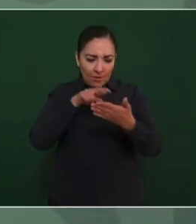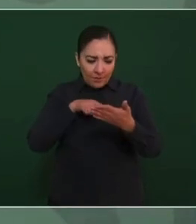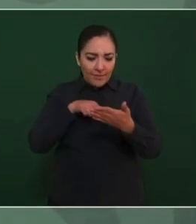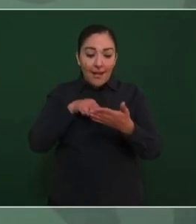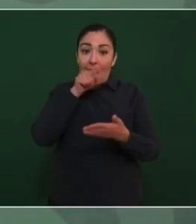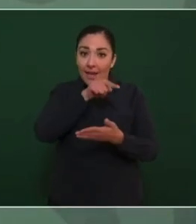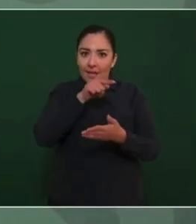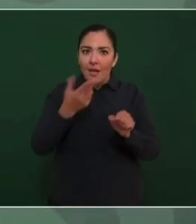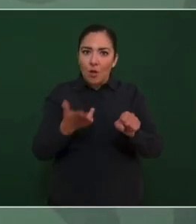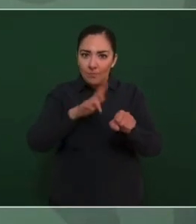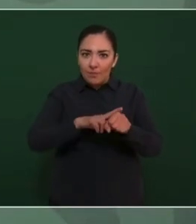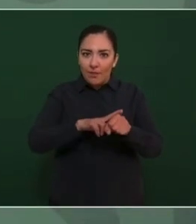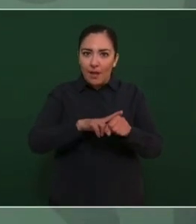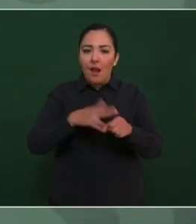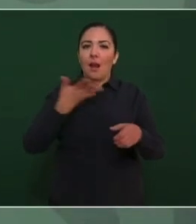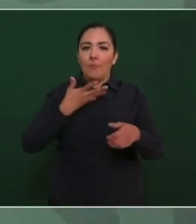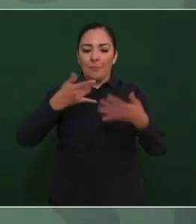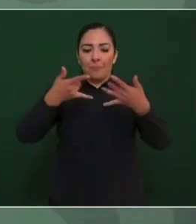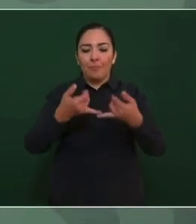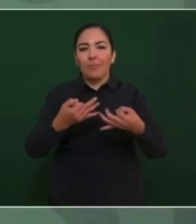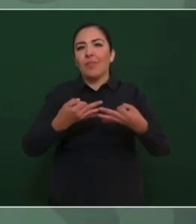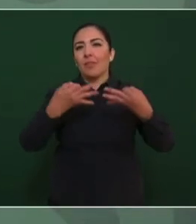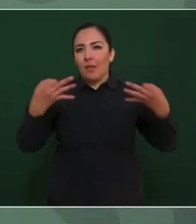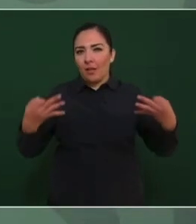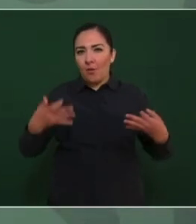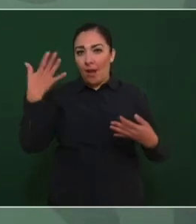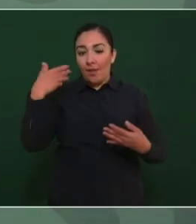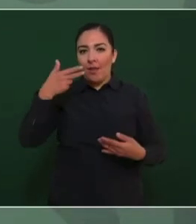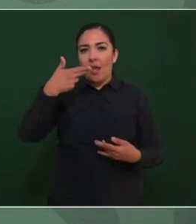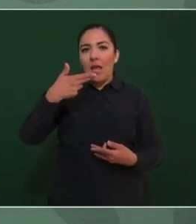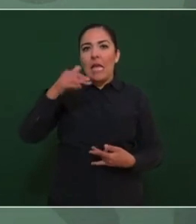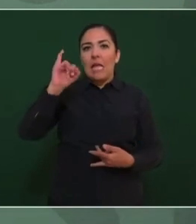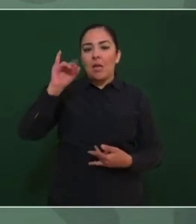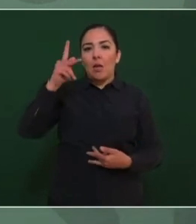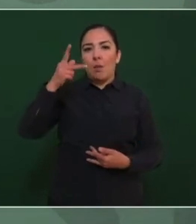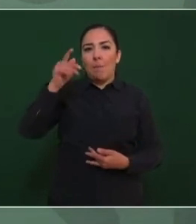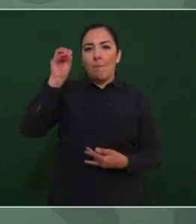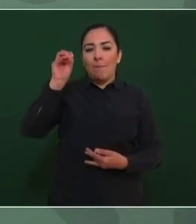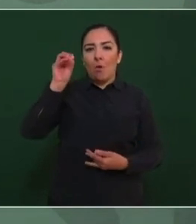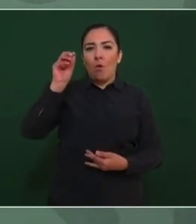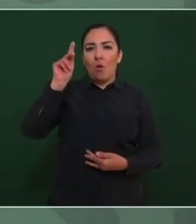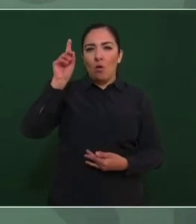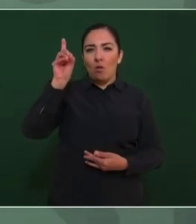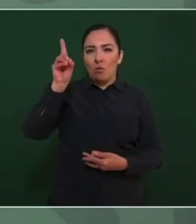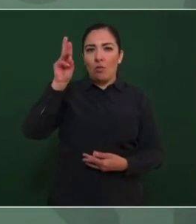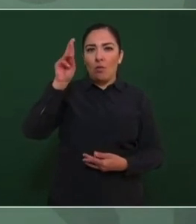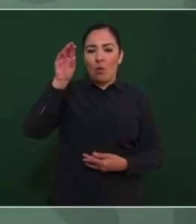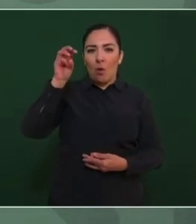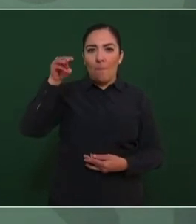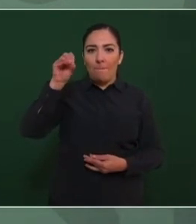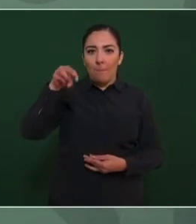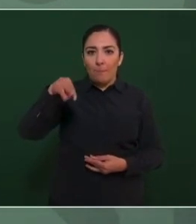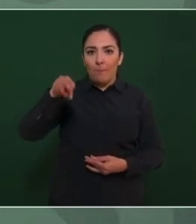donde estaba el hipódromo, ese terreno también estaba